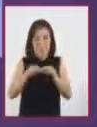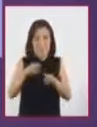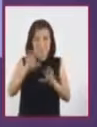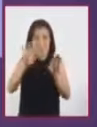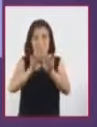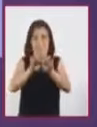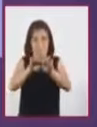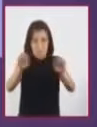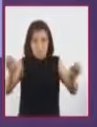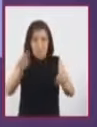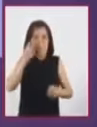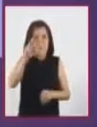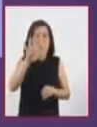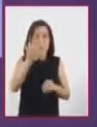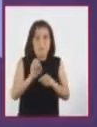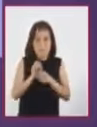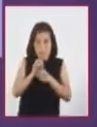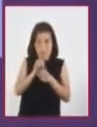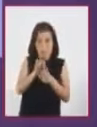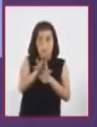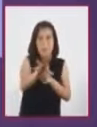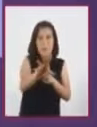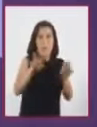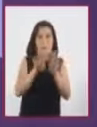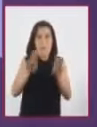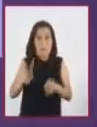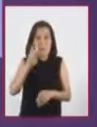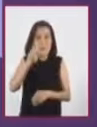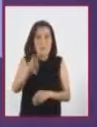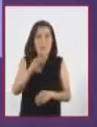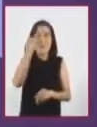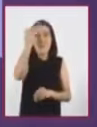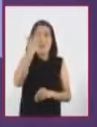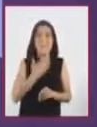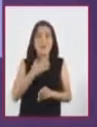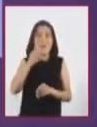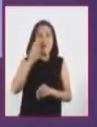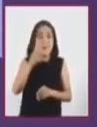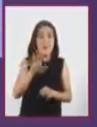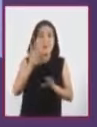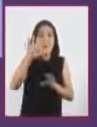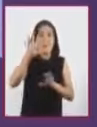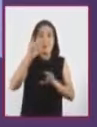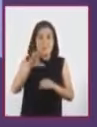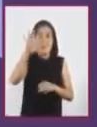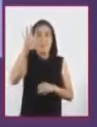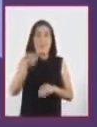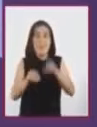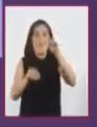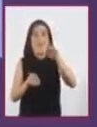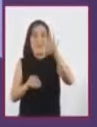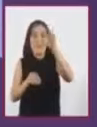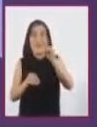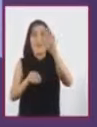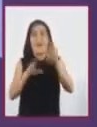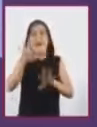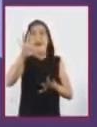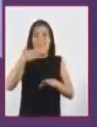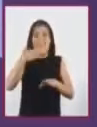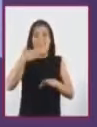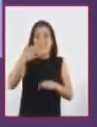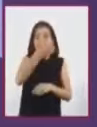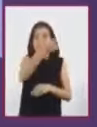que iluminaba una lámina de fósforo, creando las imágenes que sufrían de parpadeo e interferencias.